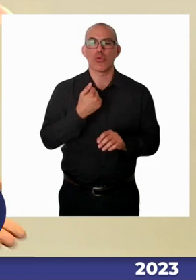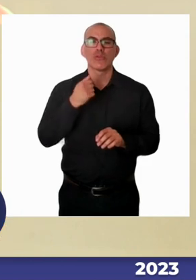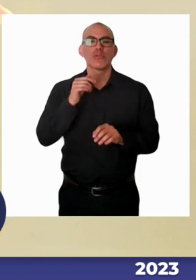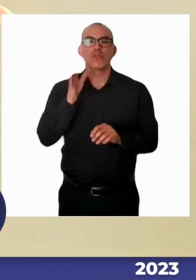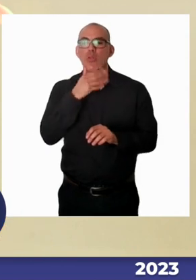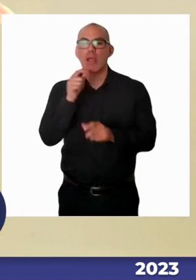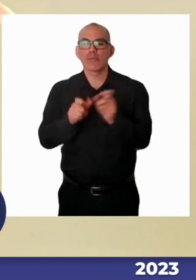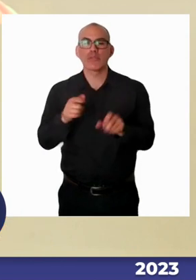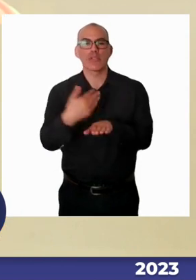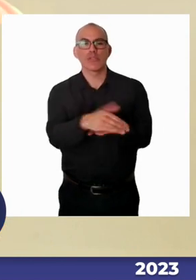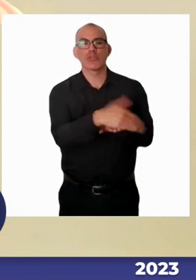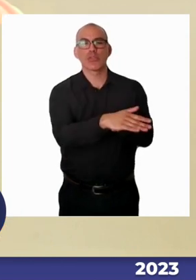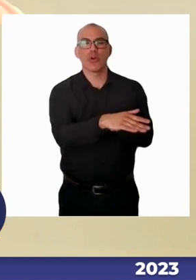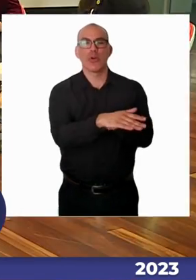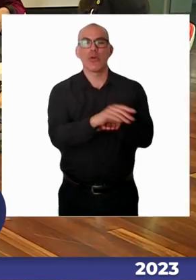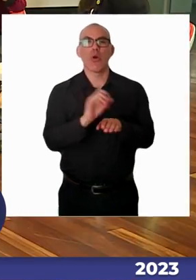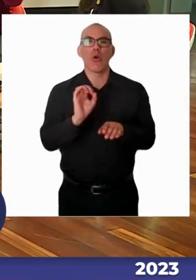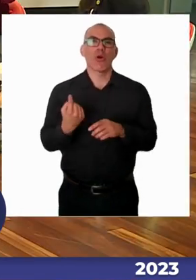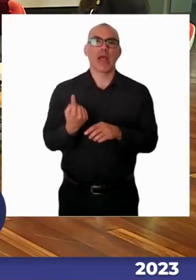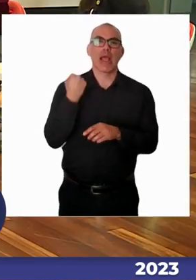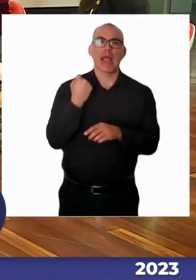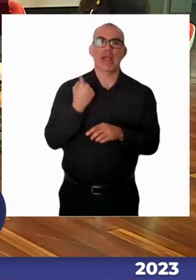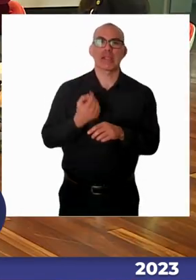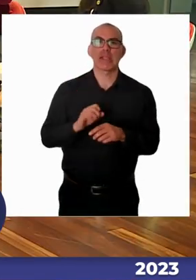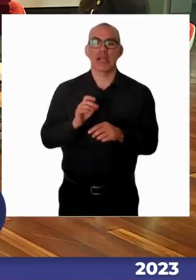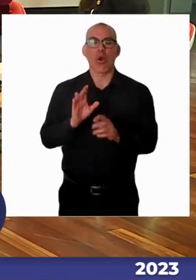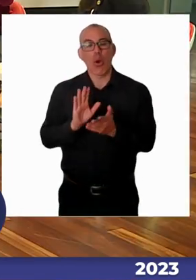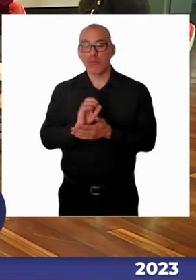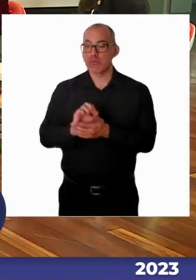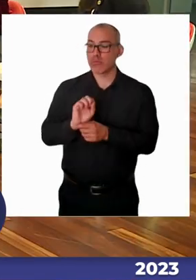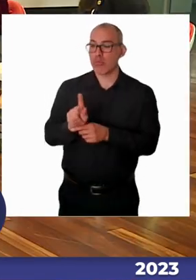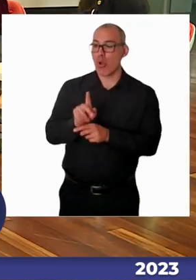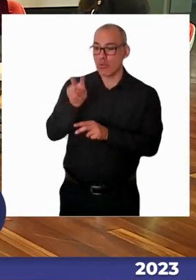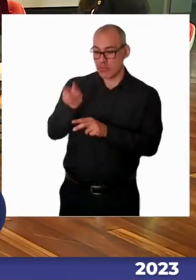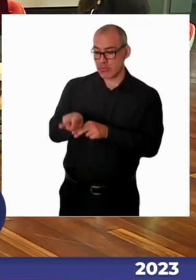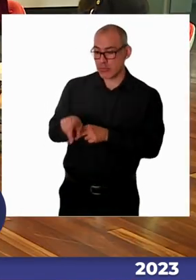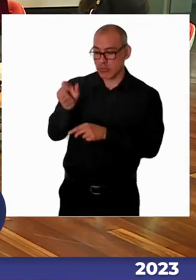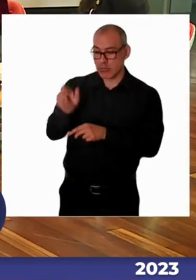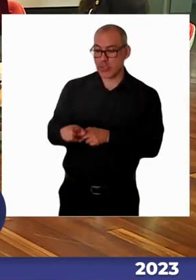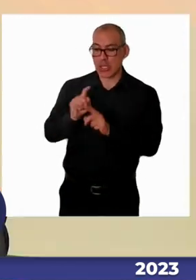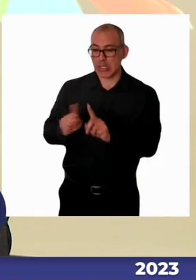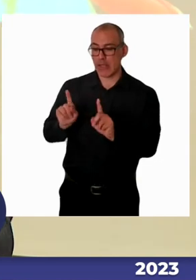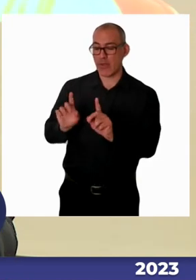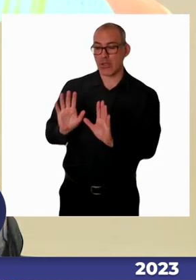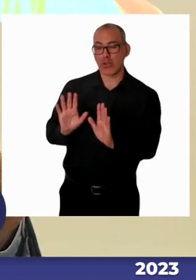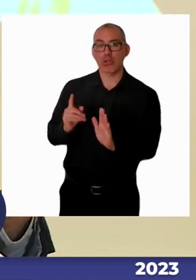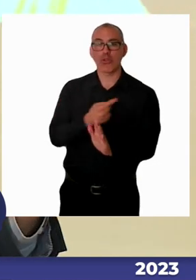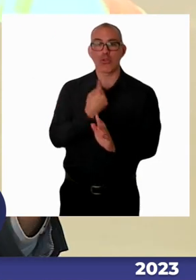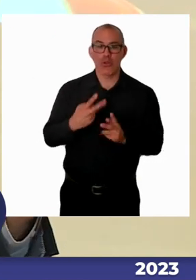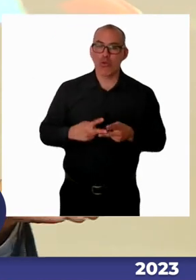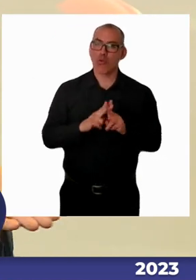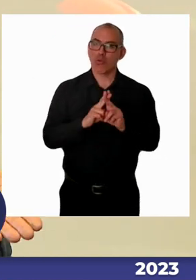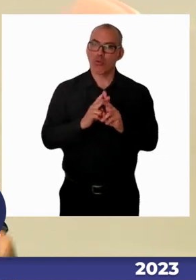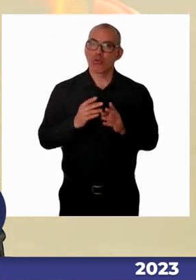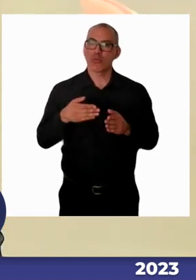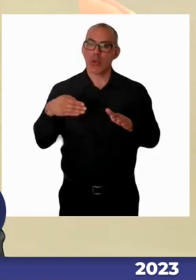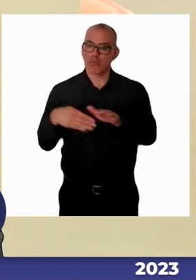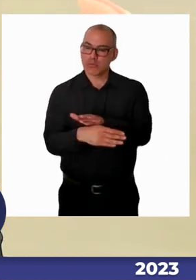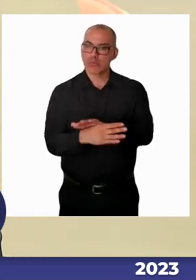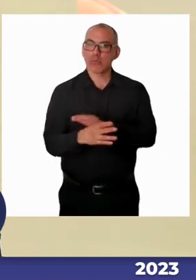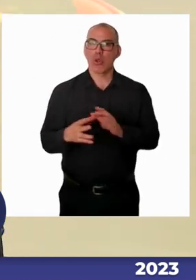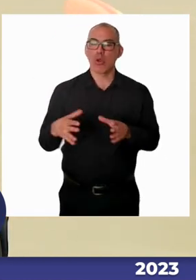dirigido a niños, niñas, juventud, pero la ley de autismo es para todo el ciclo, para todo el ciclo vital, ¿verdad?